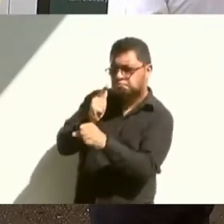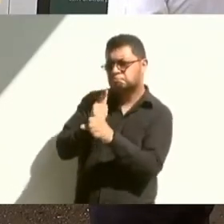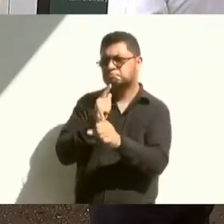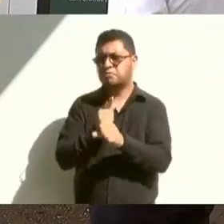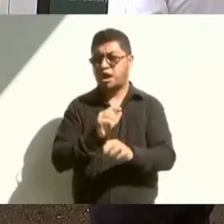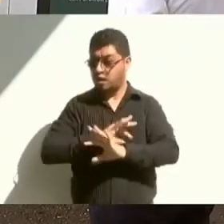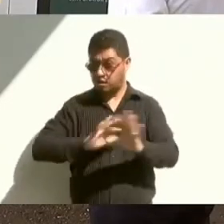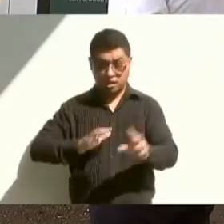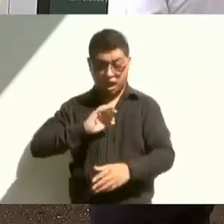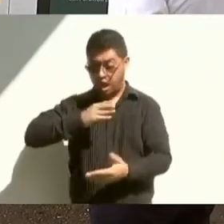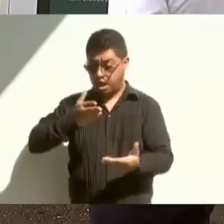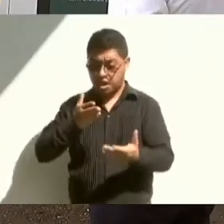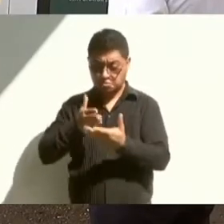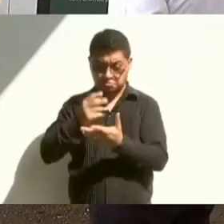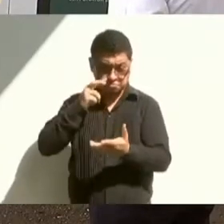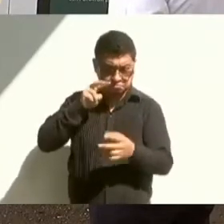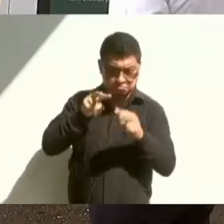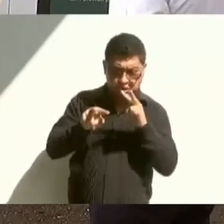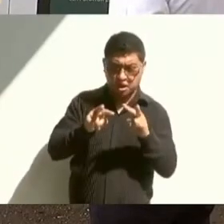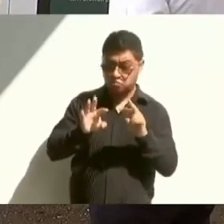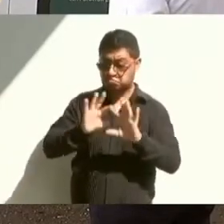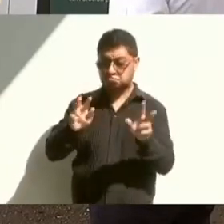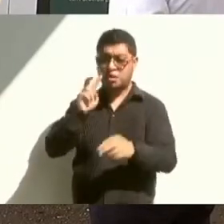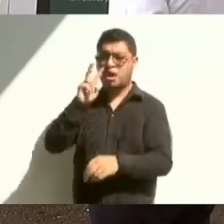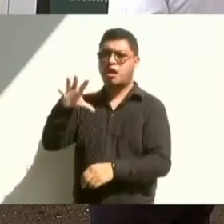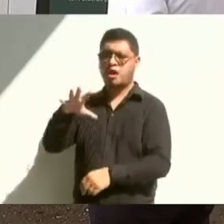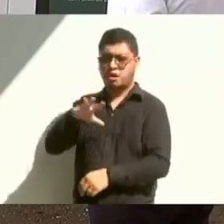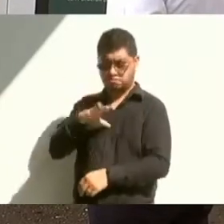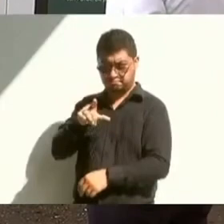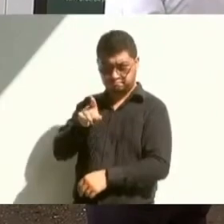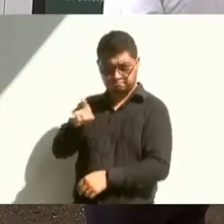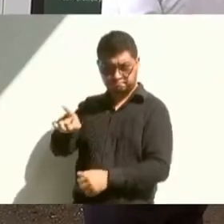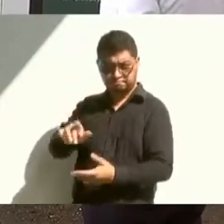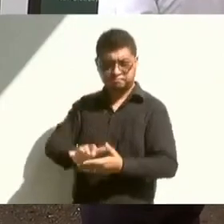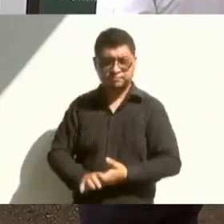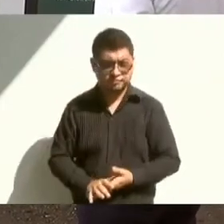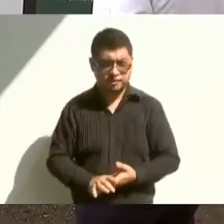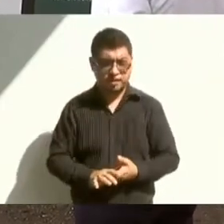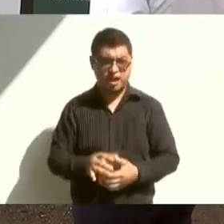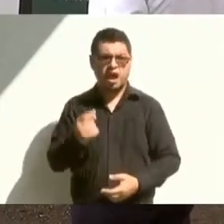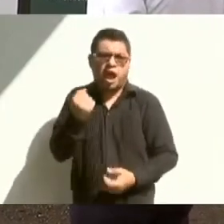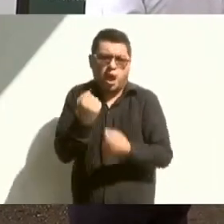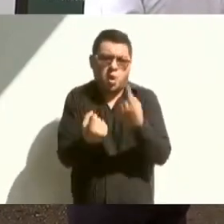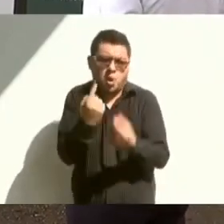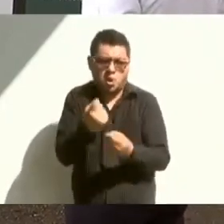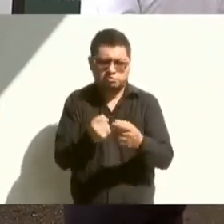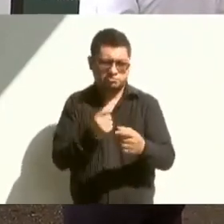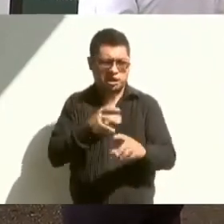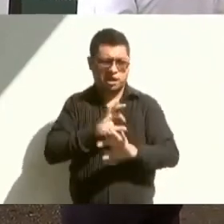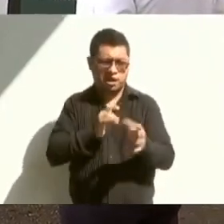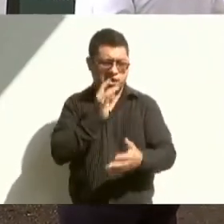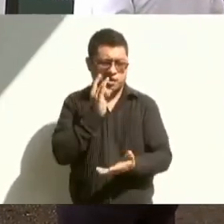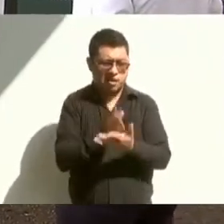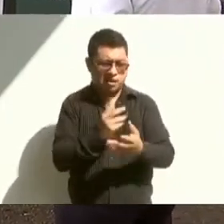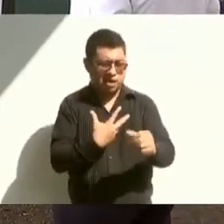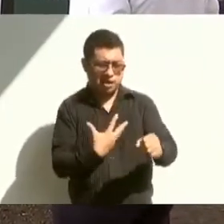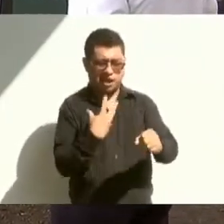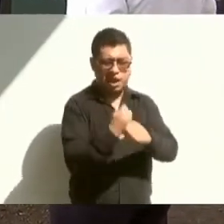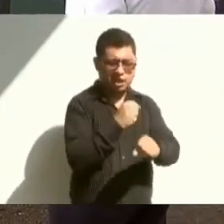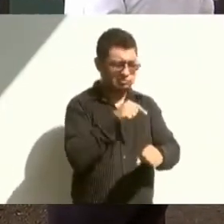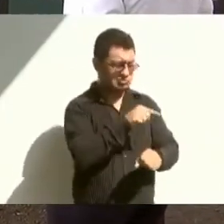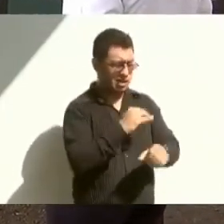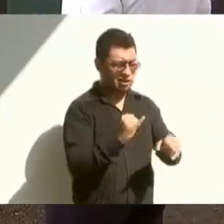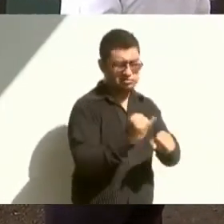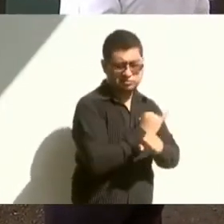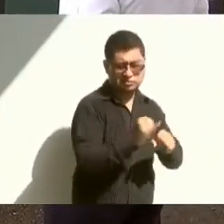zona ya impactada, claramente ya impactada. El derecho vía solamente el ajuste, nada más del salto que tenemos de Isamal hacia esta